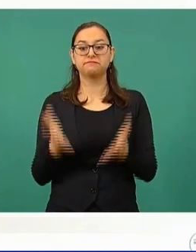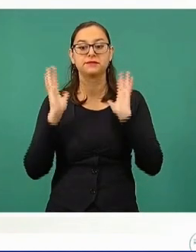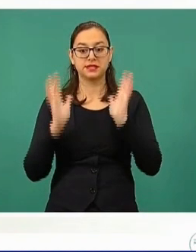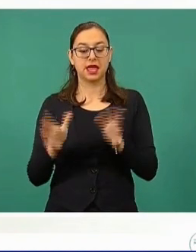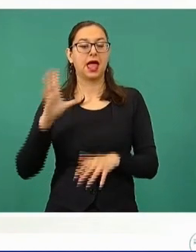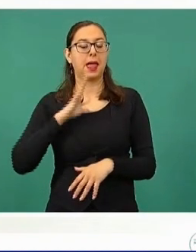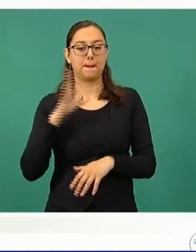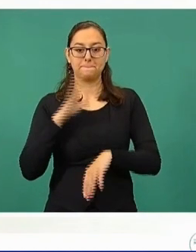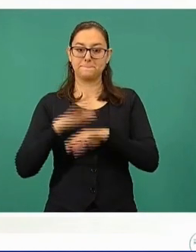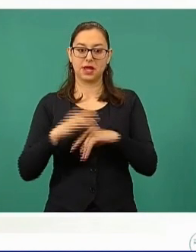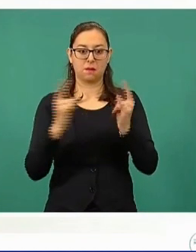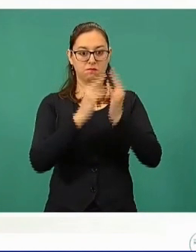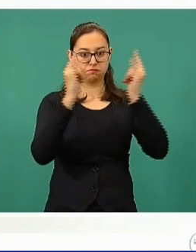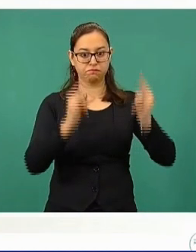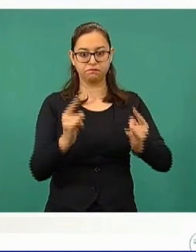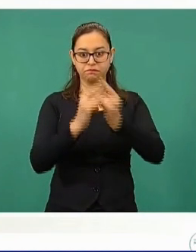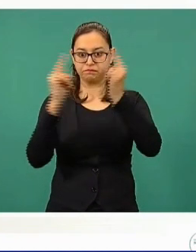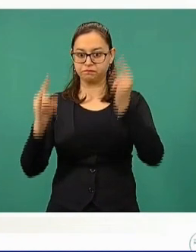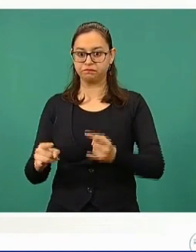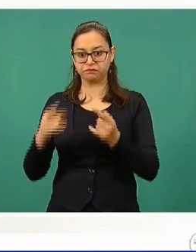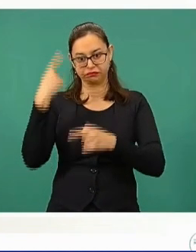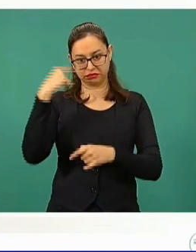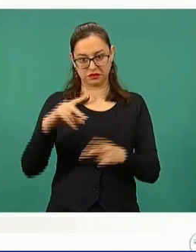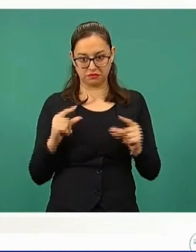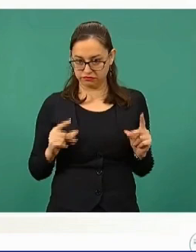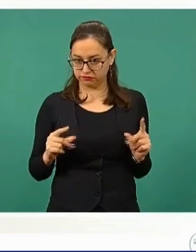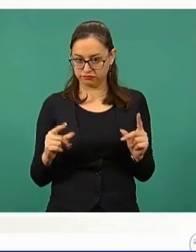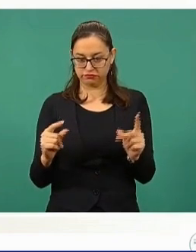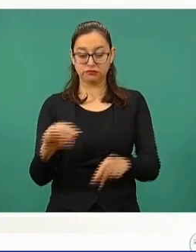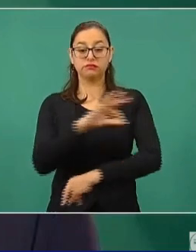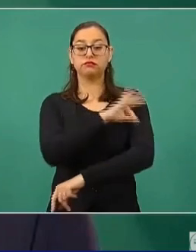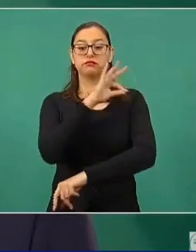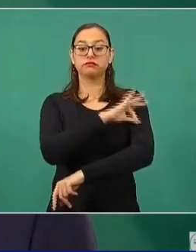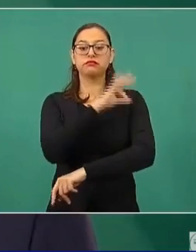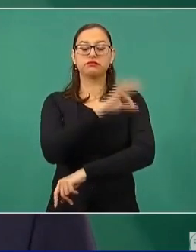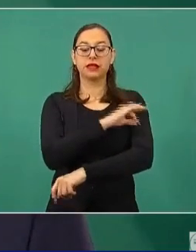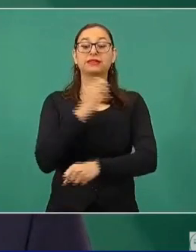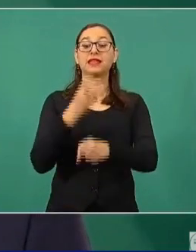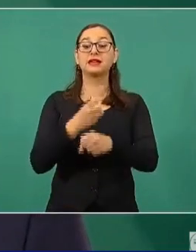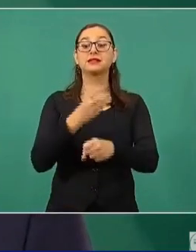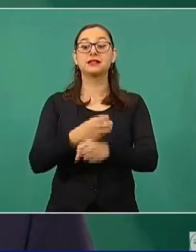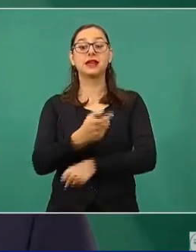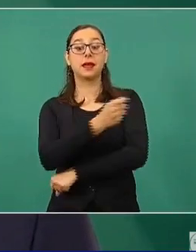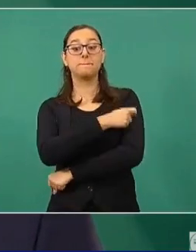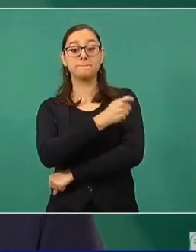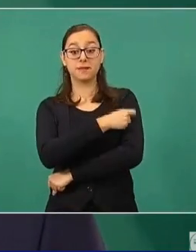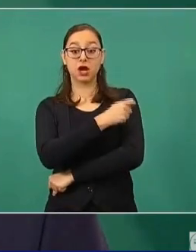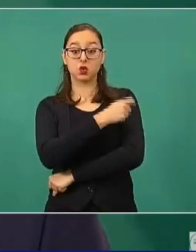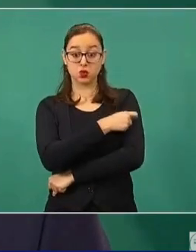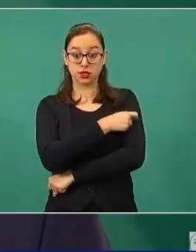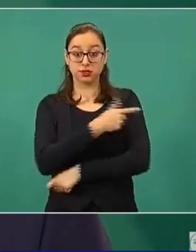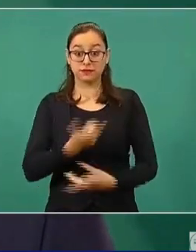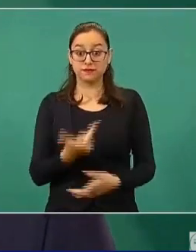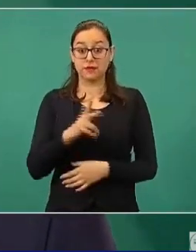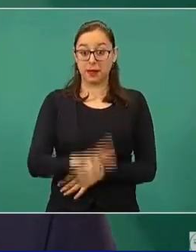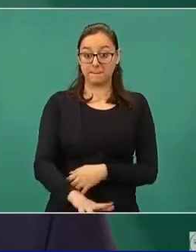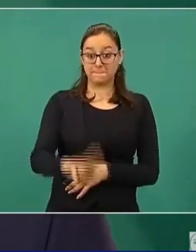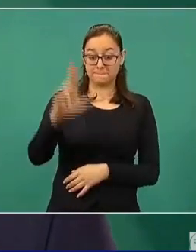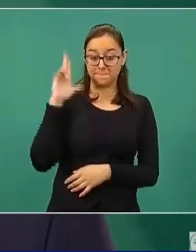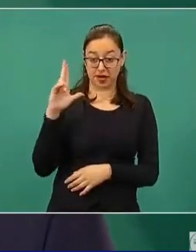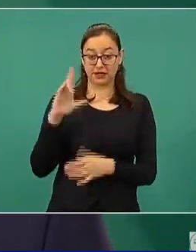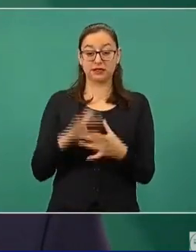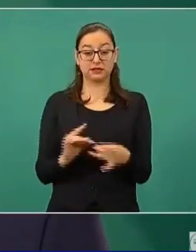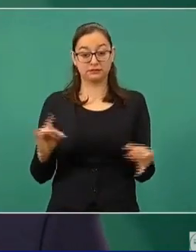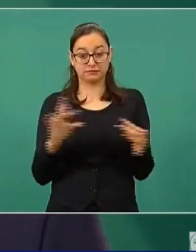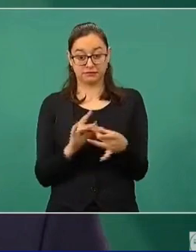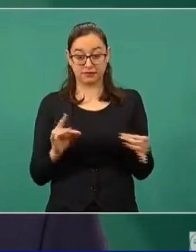alta eficiencia para la aplicación del refuerzo. Como presentamos el martes pasado, se ha incluido